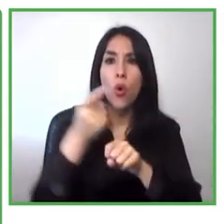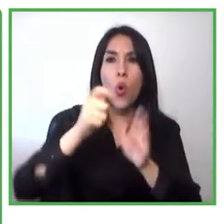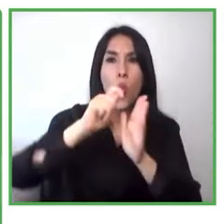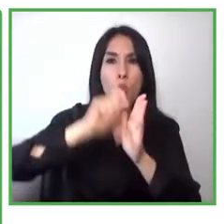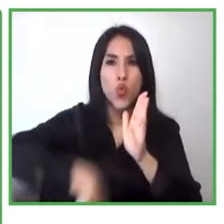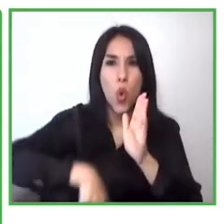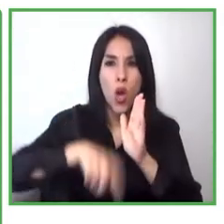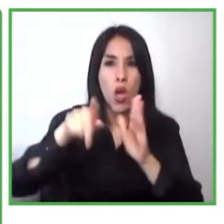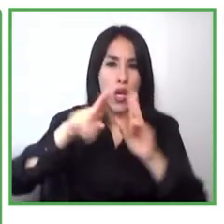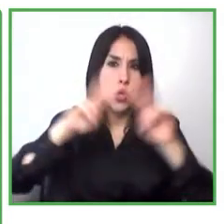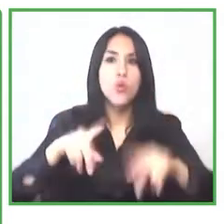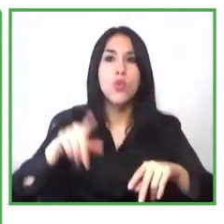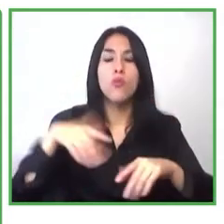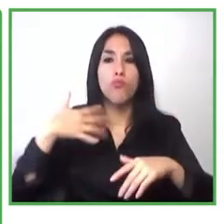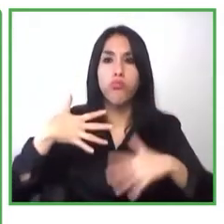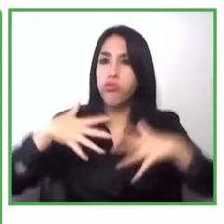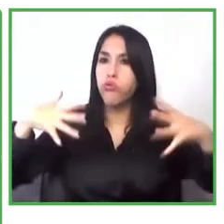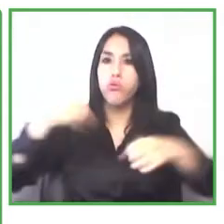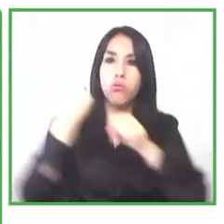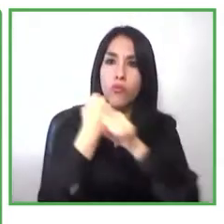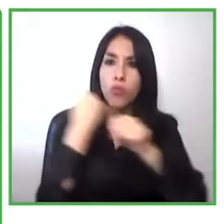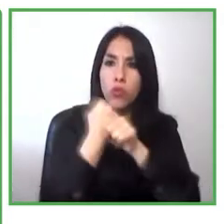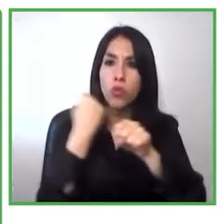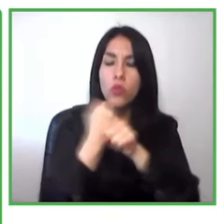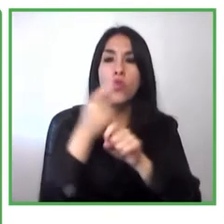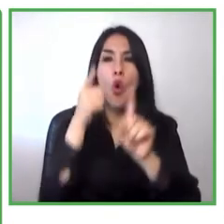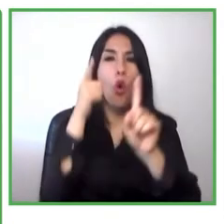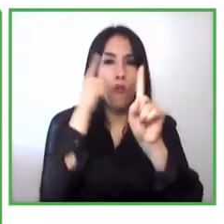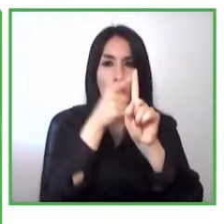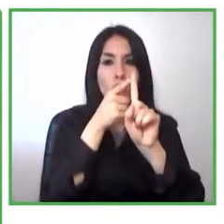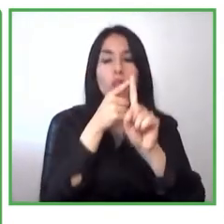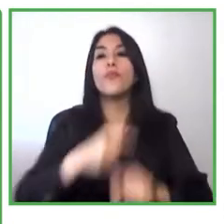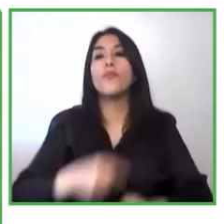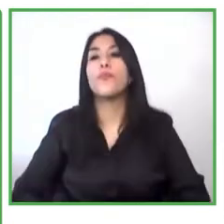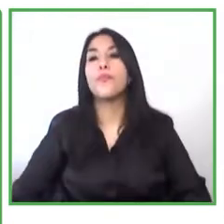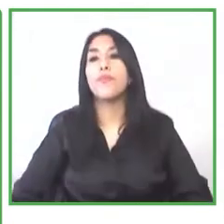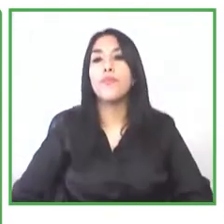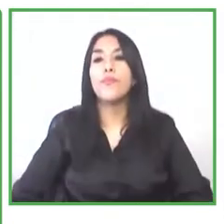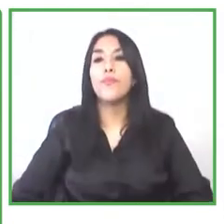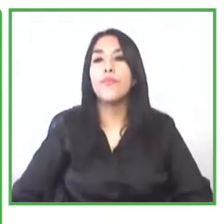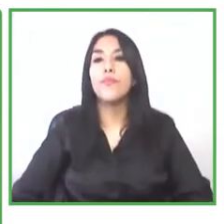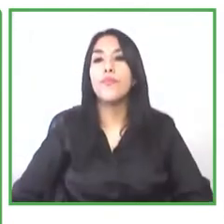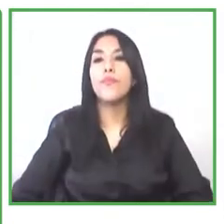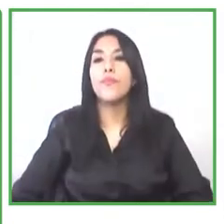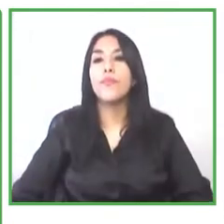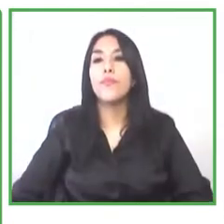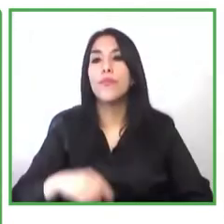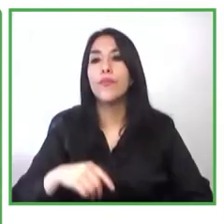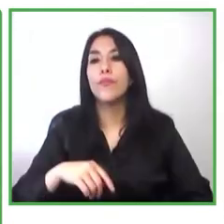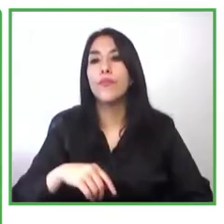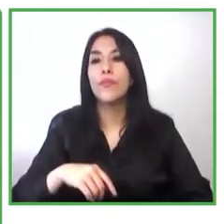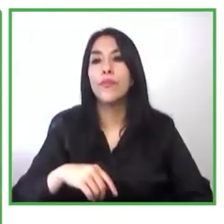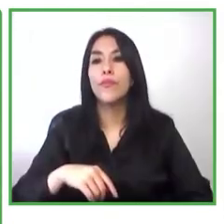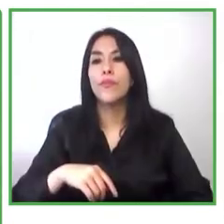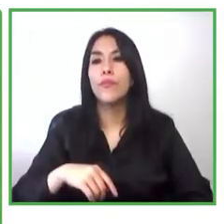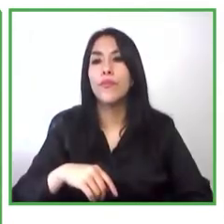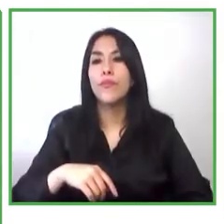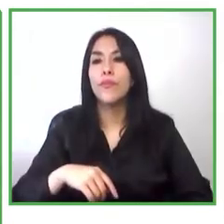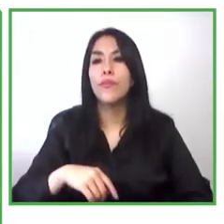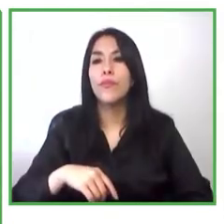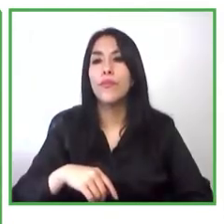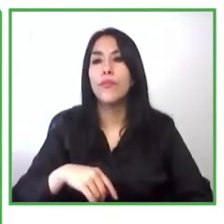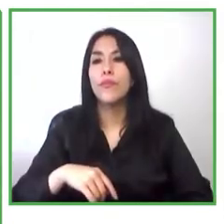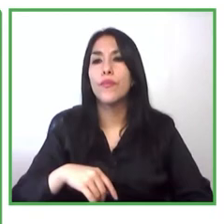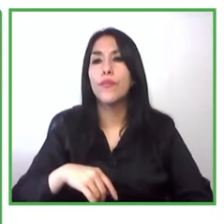Fundación Saldarriaga Concha, que con seguridad es de las fundaciones más importantes, no solo en relación a población con discapacidad, sino en